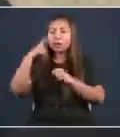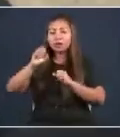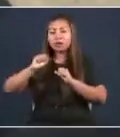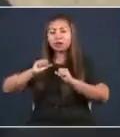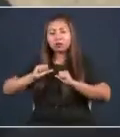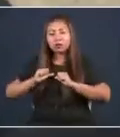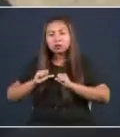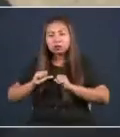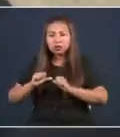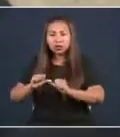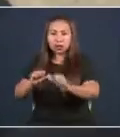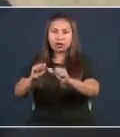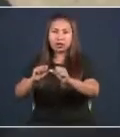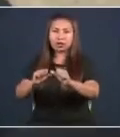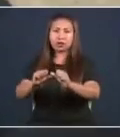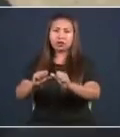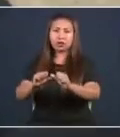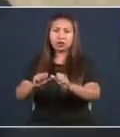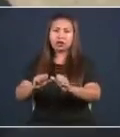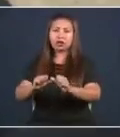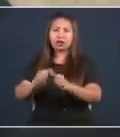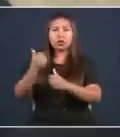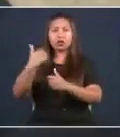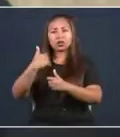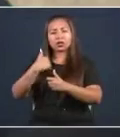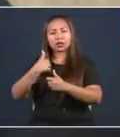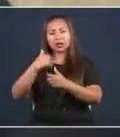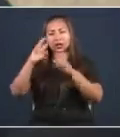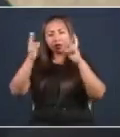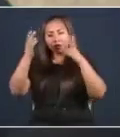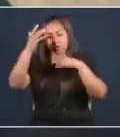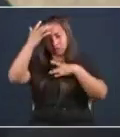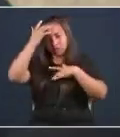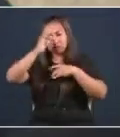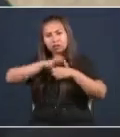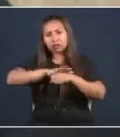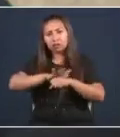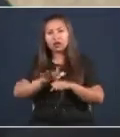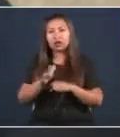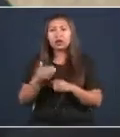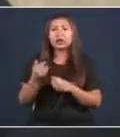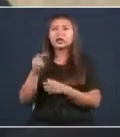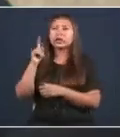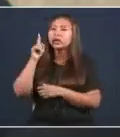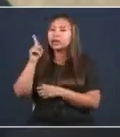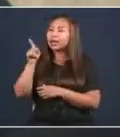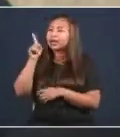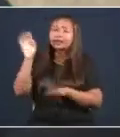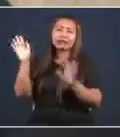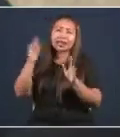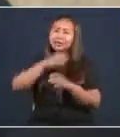este hueco donde hoy estamos metidos. Y que él no tiene la culpa.